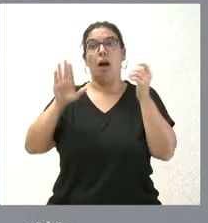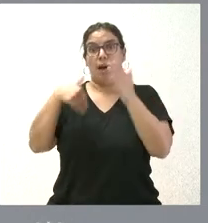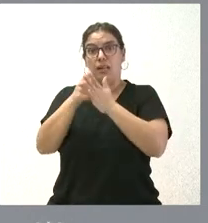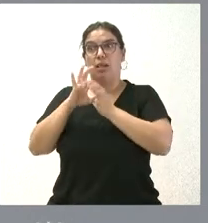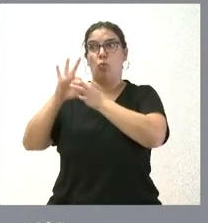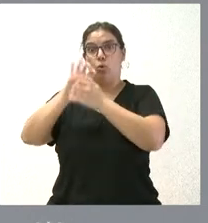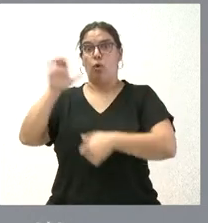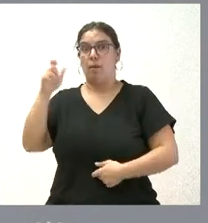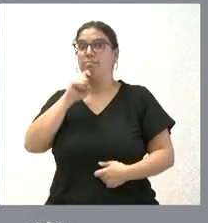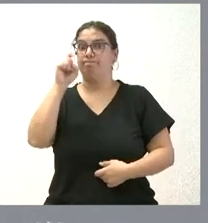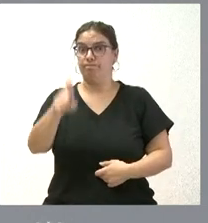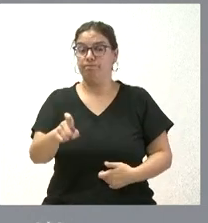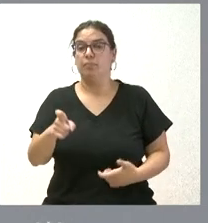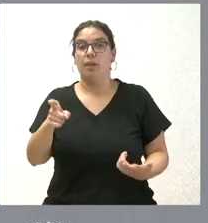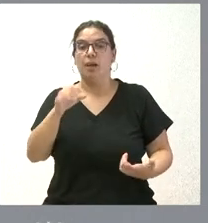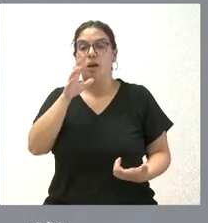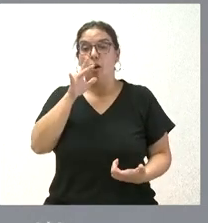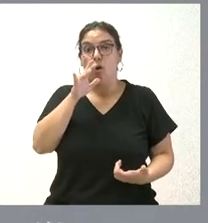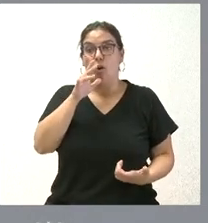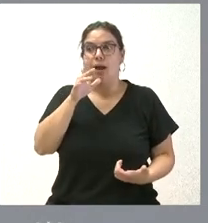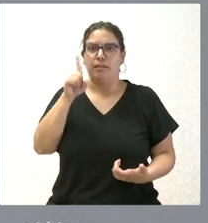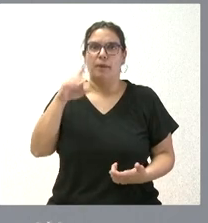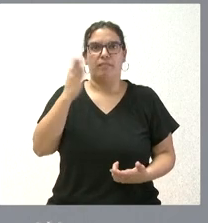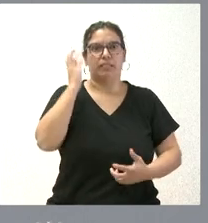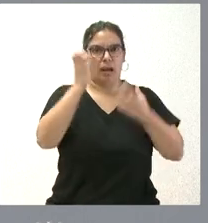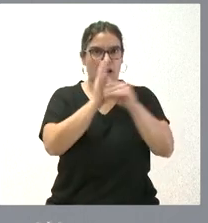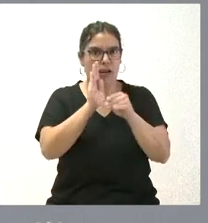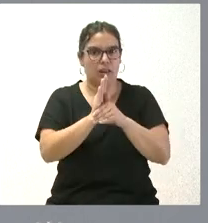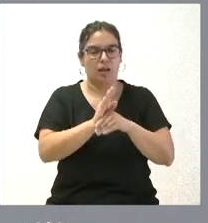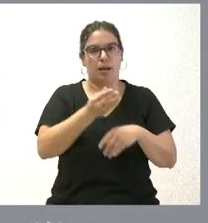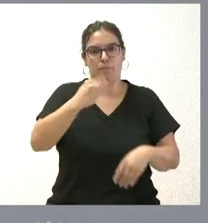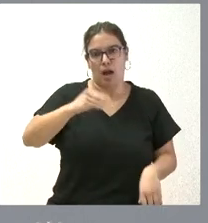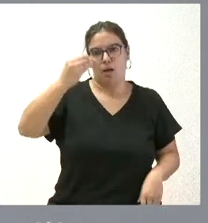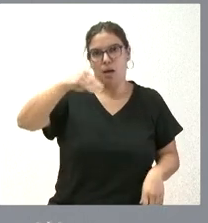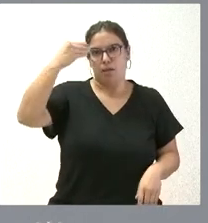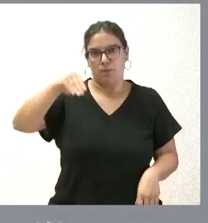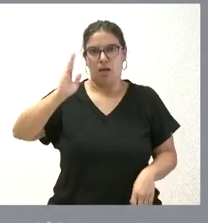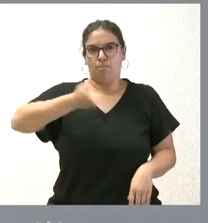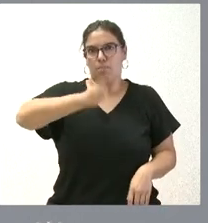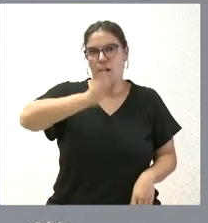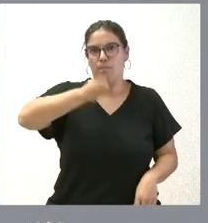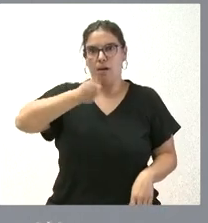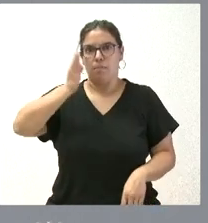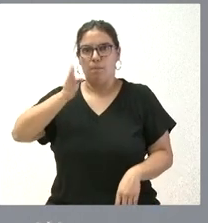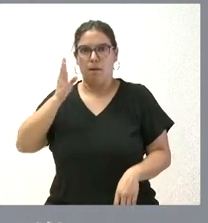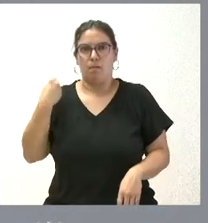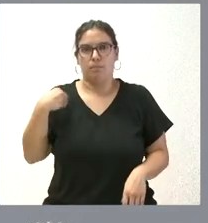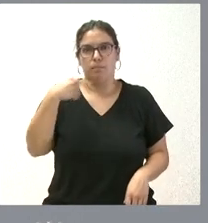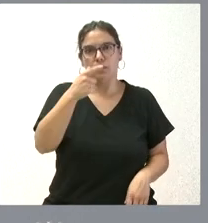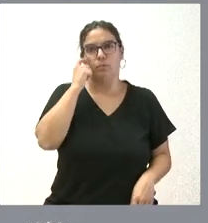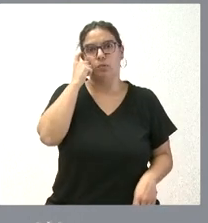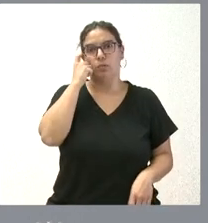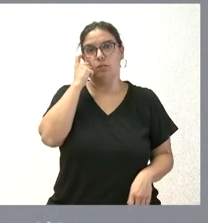el ministro de Agricultura, pues también es un nuevo perjuicio sobre el sector ganadero. No es algo que sea solo imputable a un solo ministro.